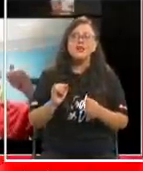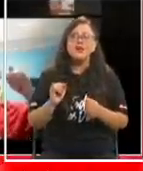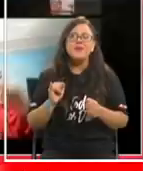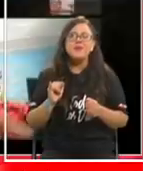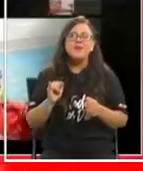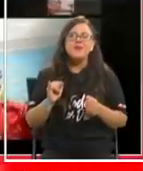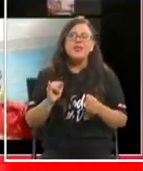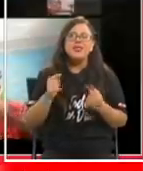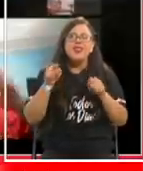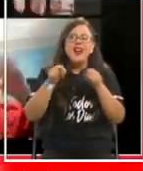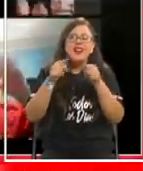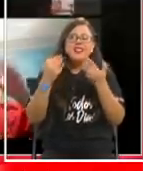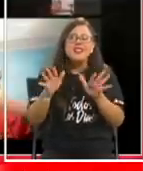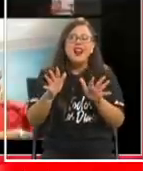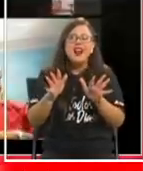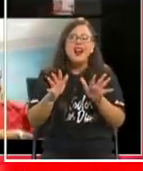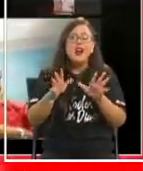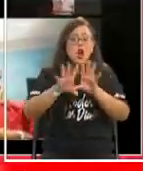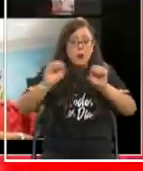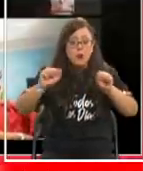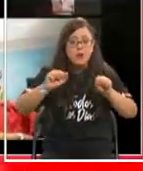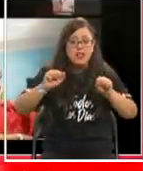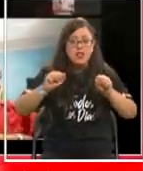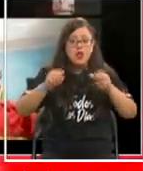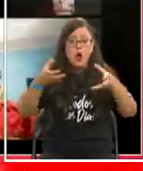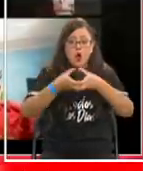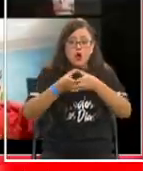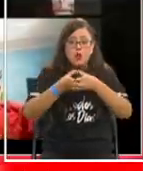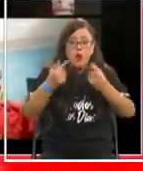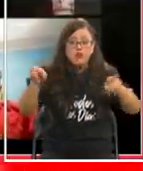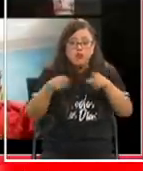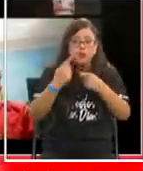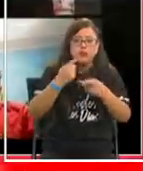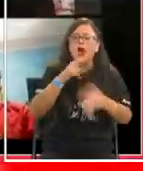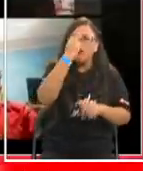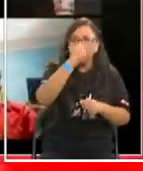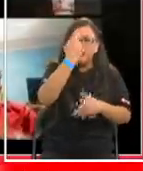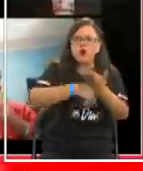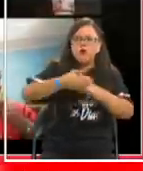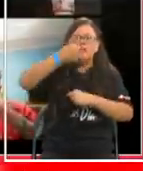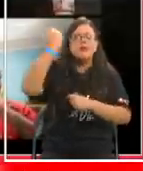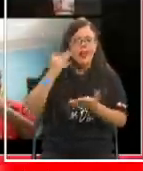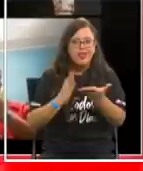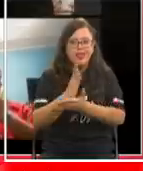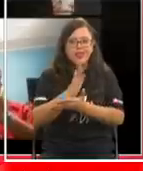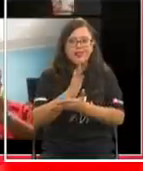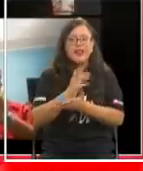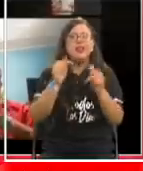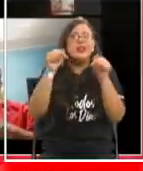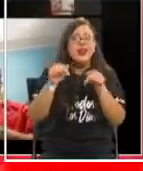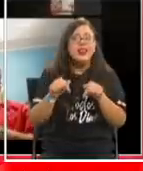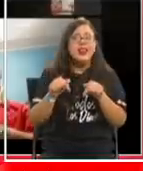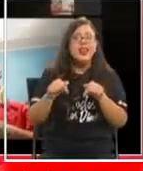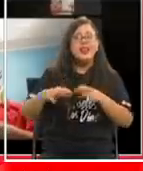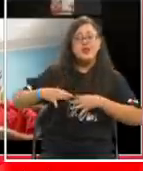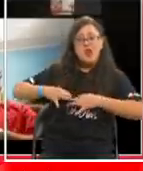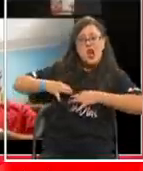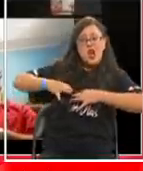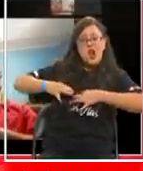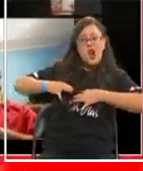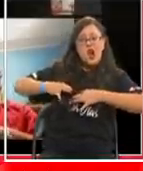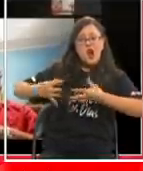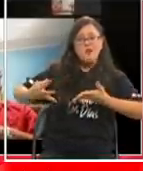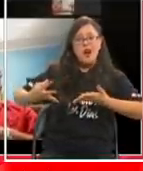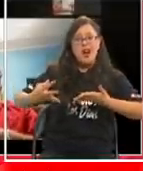Nuestro compromiso como orquesta comenzó en marzo del año pasado Aquí tengo mi uniforme como